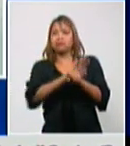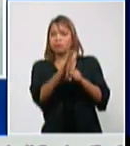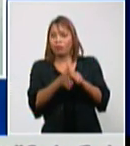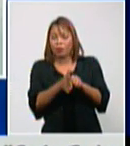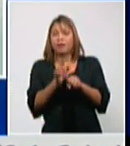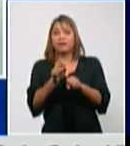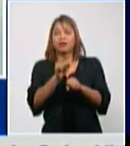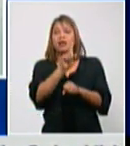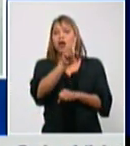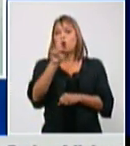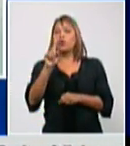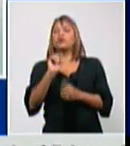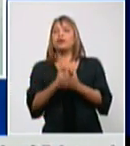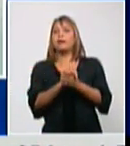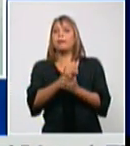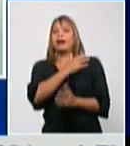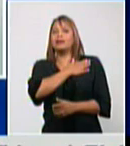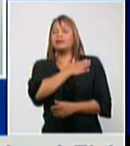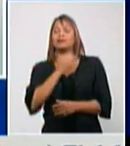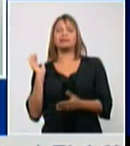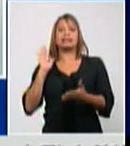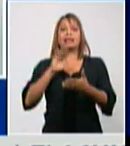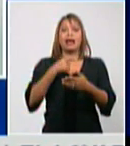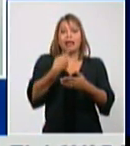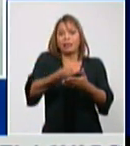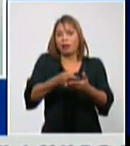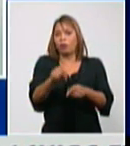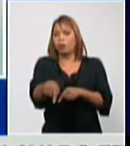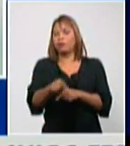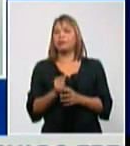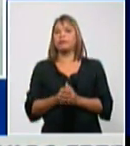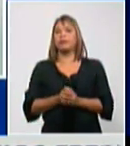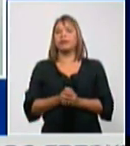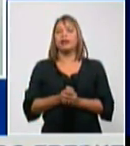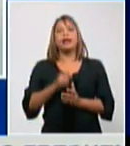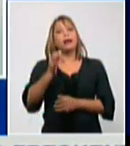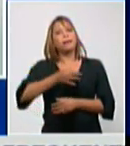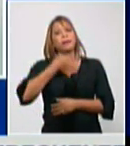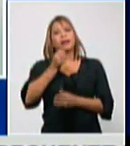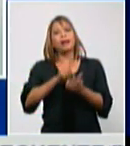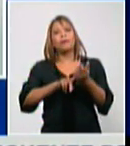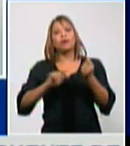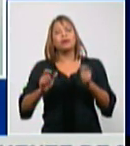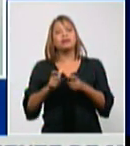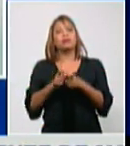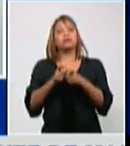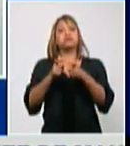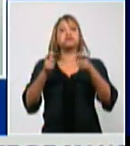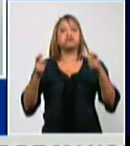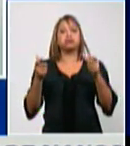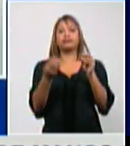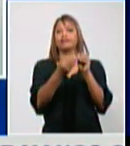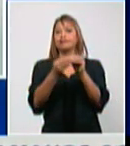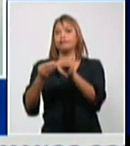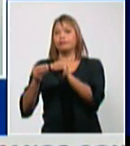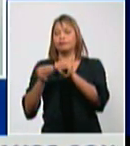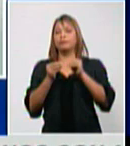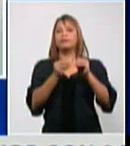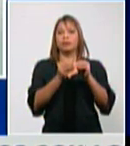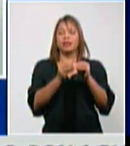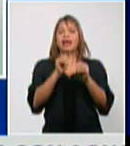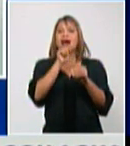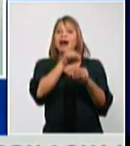para acá mencioné las provincias con mayor número de transmisión y en ellas se